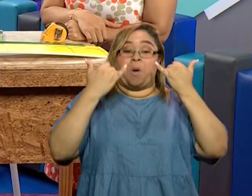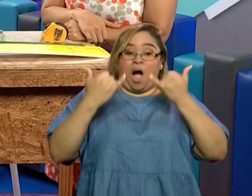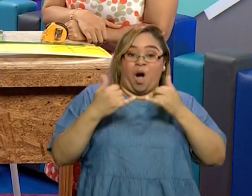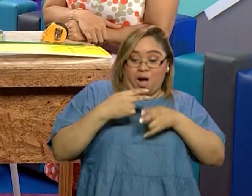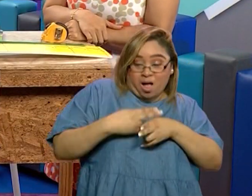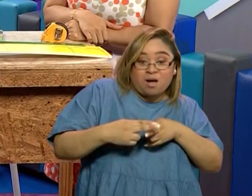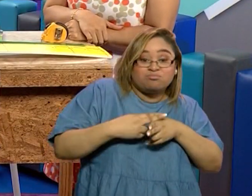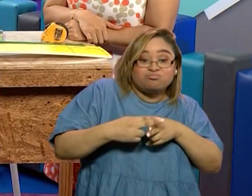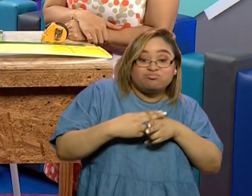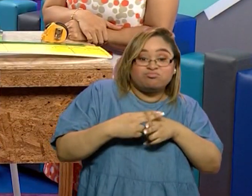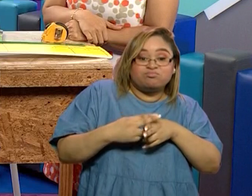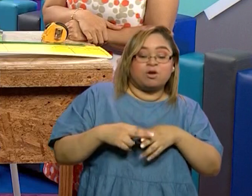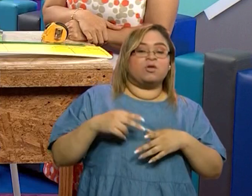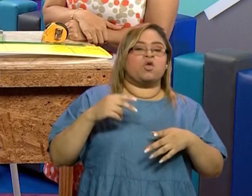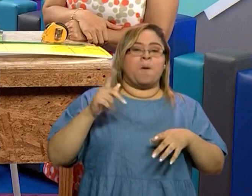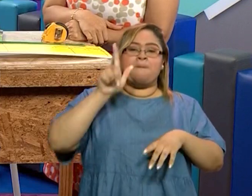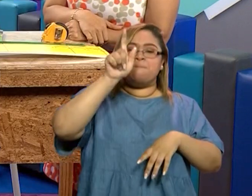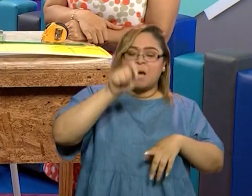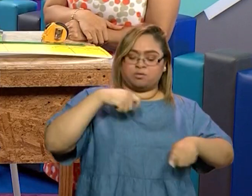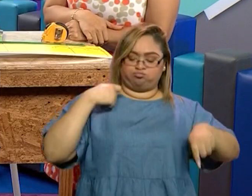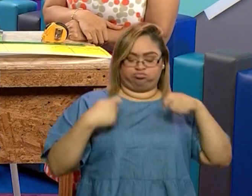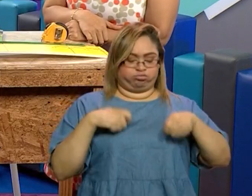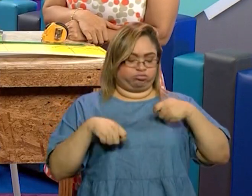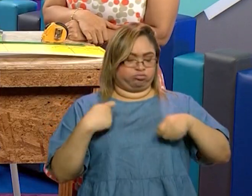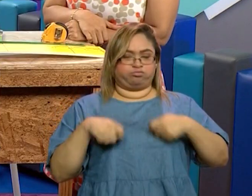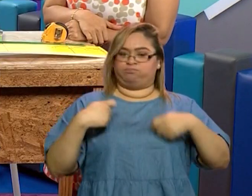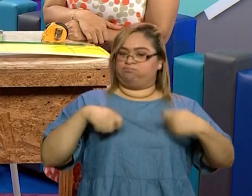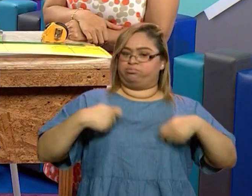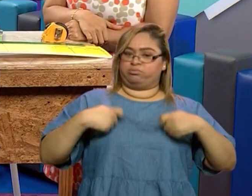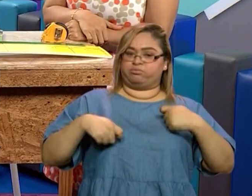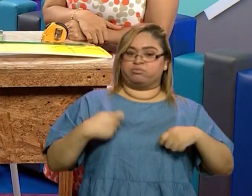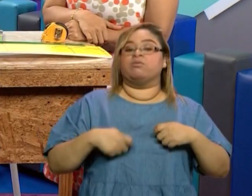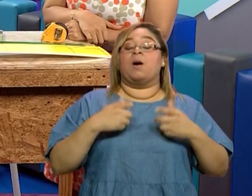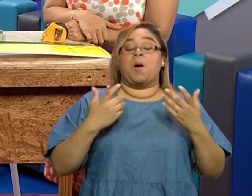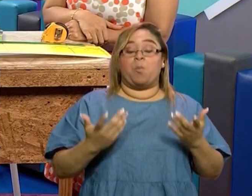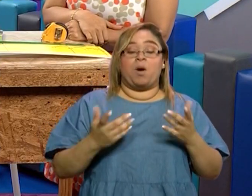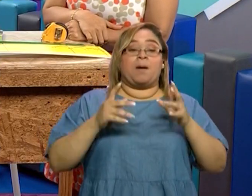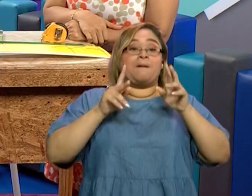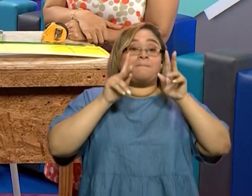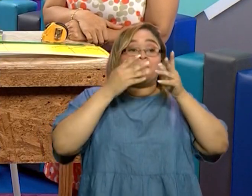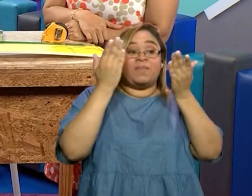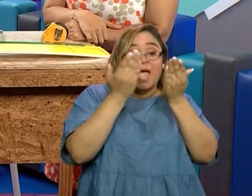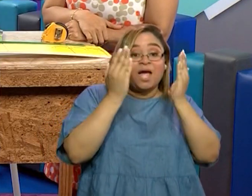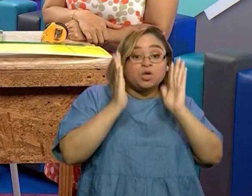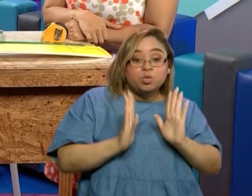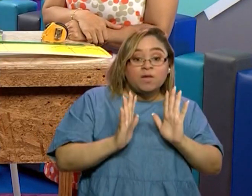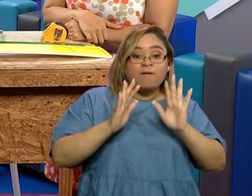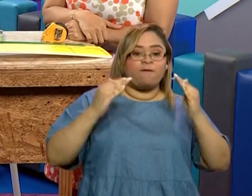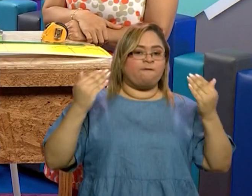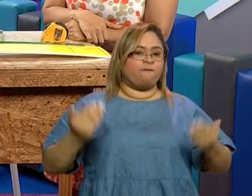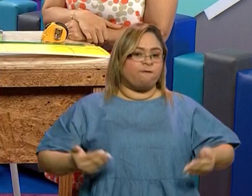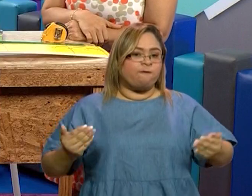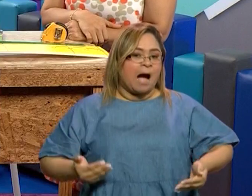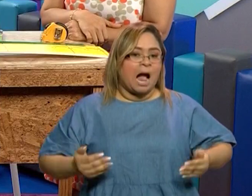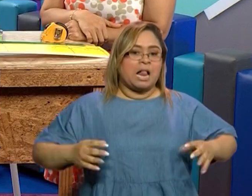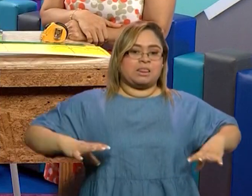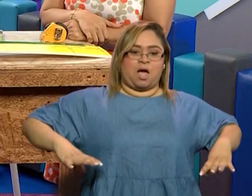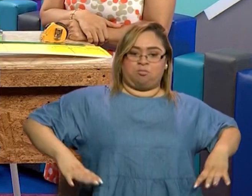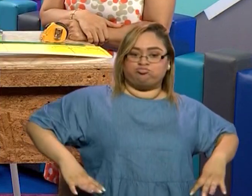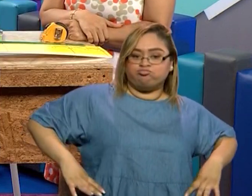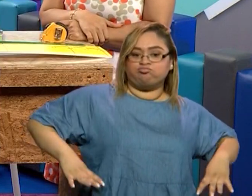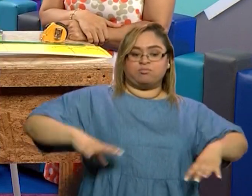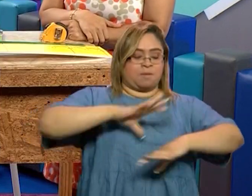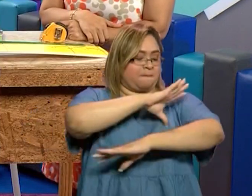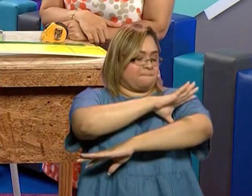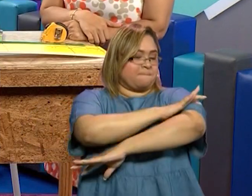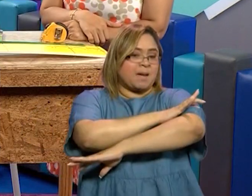¿verdad? Donde vamos y nos confeccionamos nuestros vestidos, las faldas de los estudiantes para medir entonces lo que son sus cinturas, el grosor de